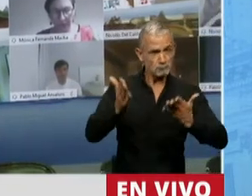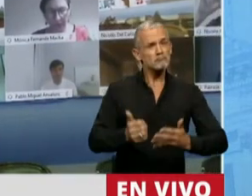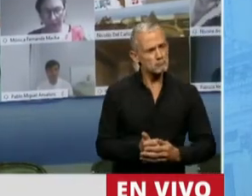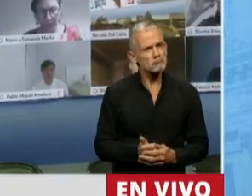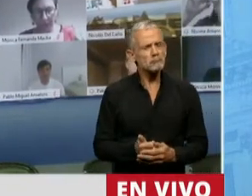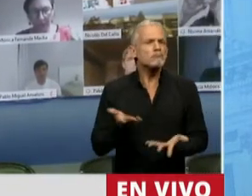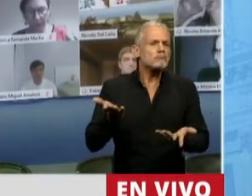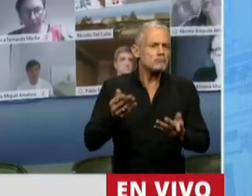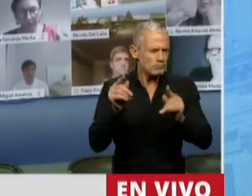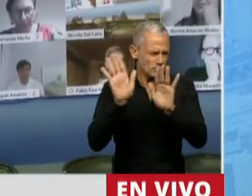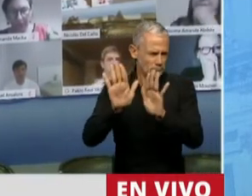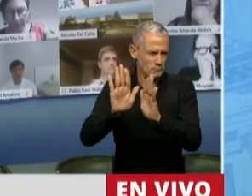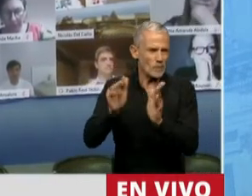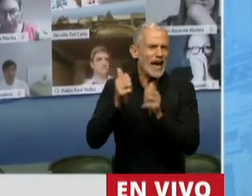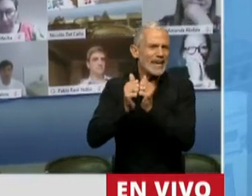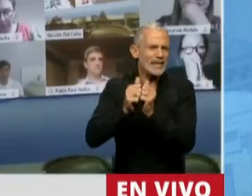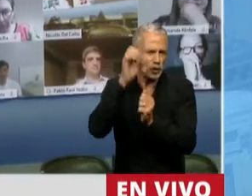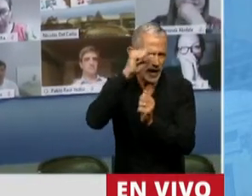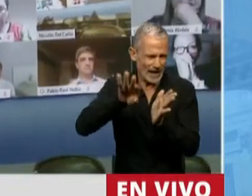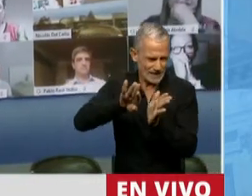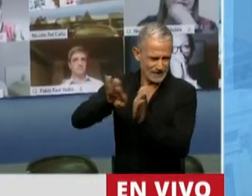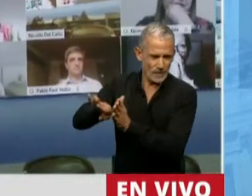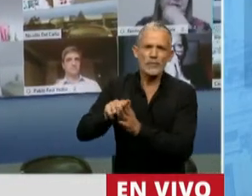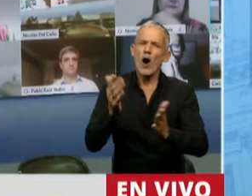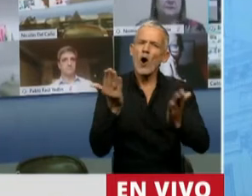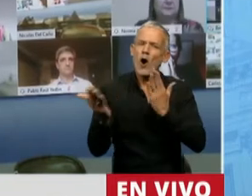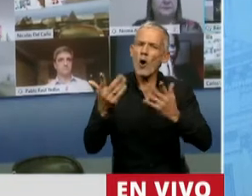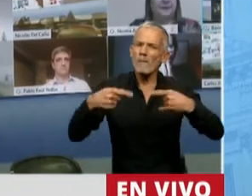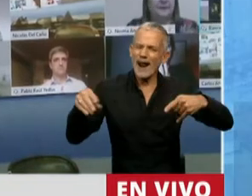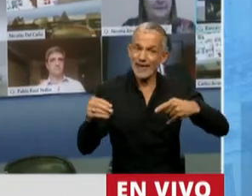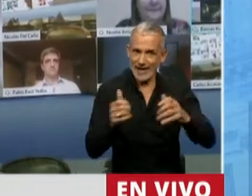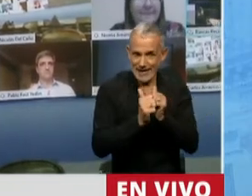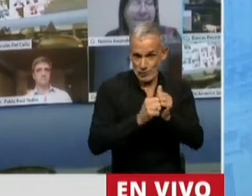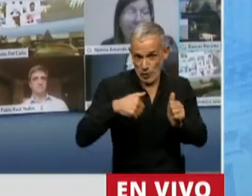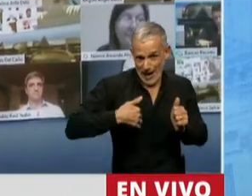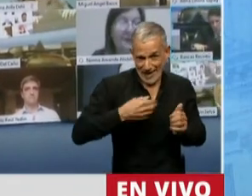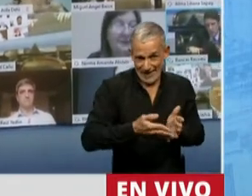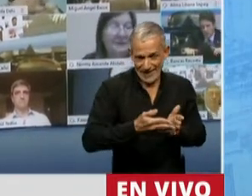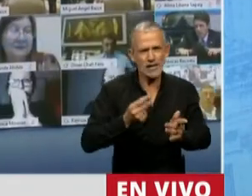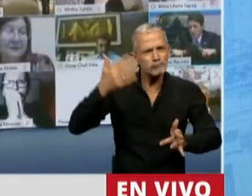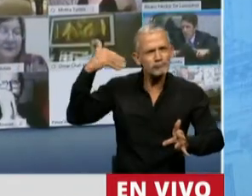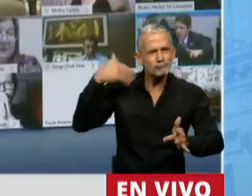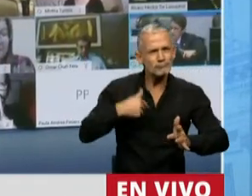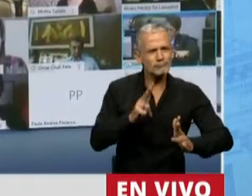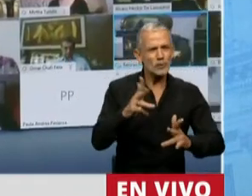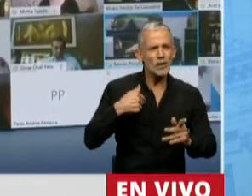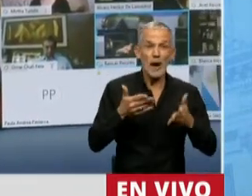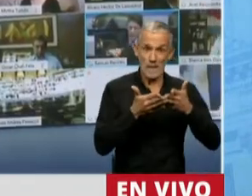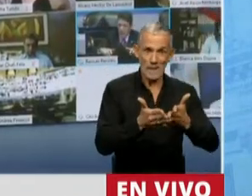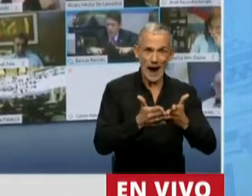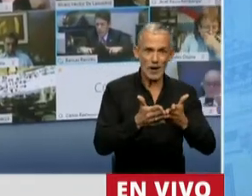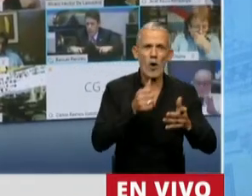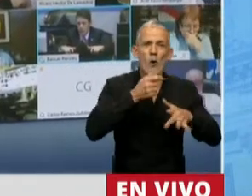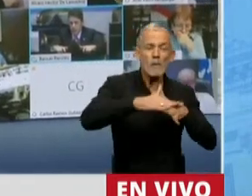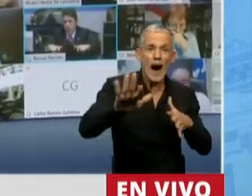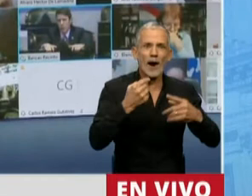Pongo un paréntesis ahí y hago una comparación con la historia, porque la otra vez dije que estábamos en un barco, en un mar de